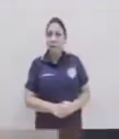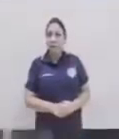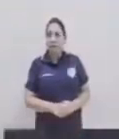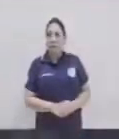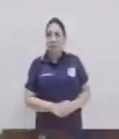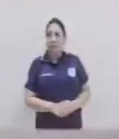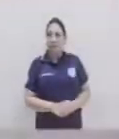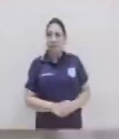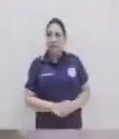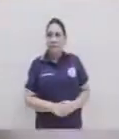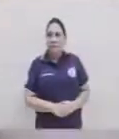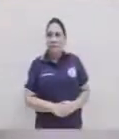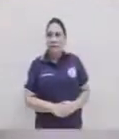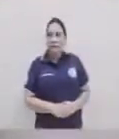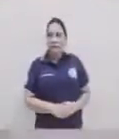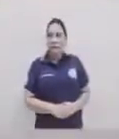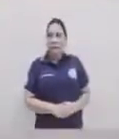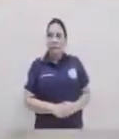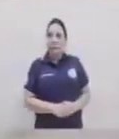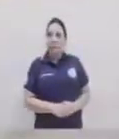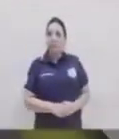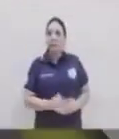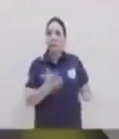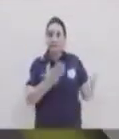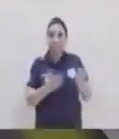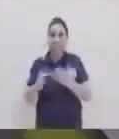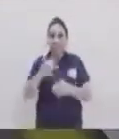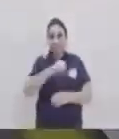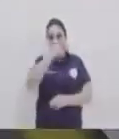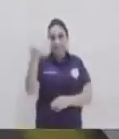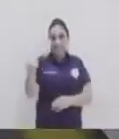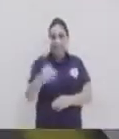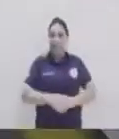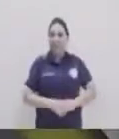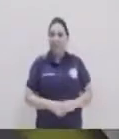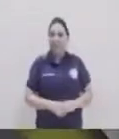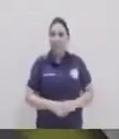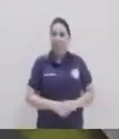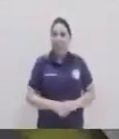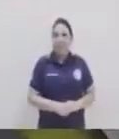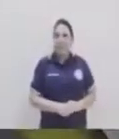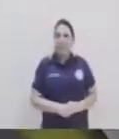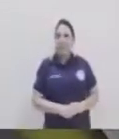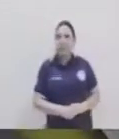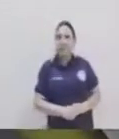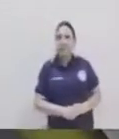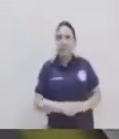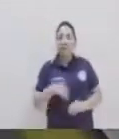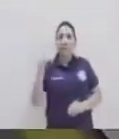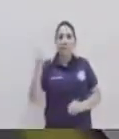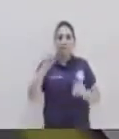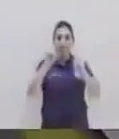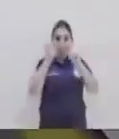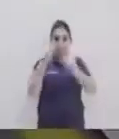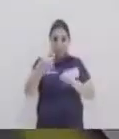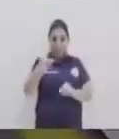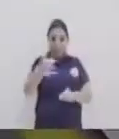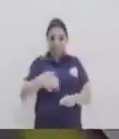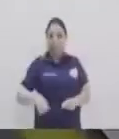y listo profe estamos ahora seguimos con la moneda la moneda nos va a servir